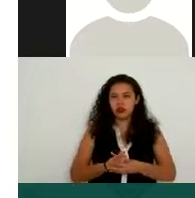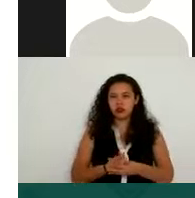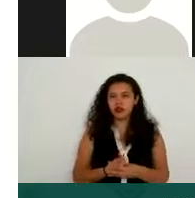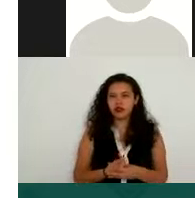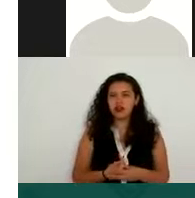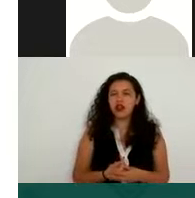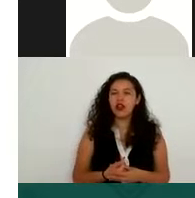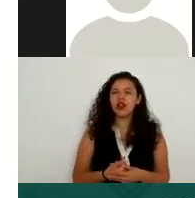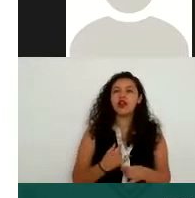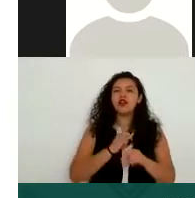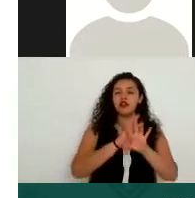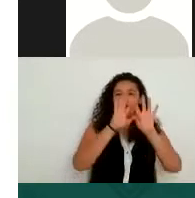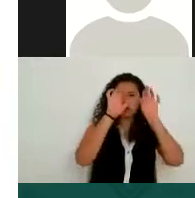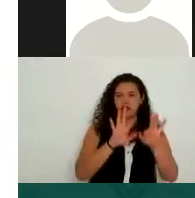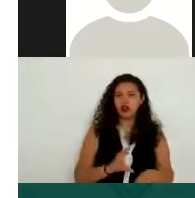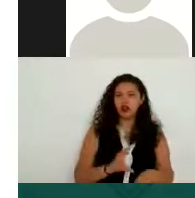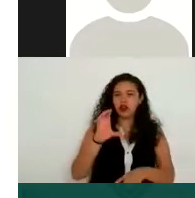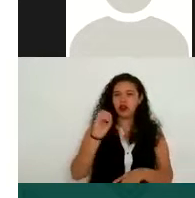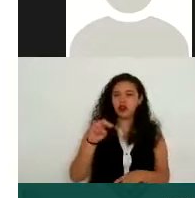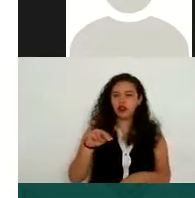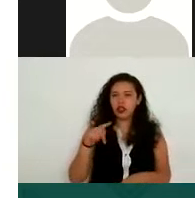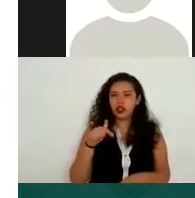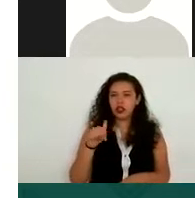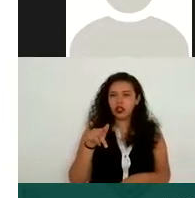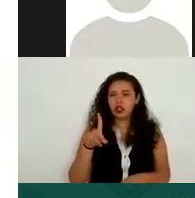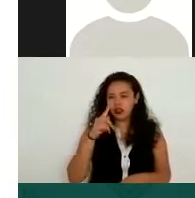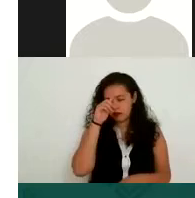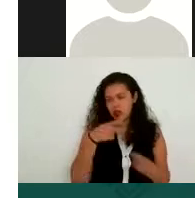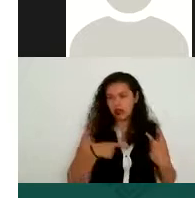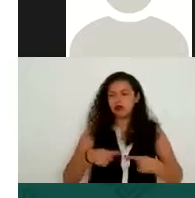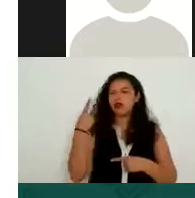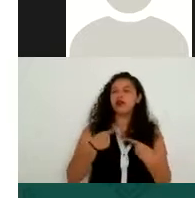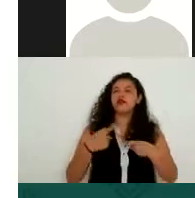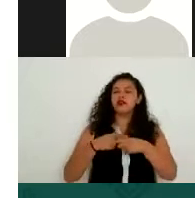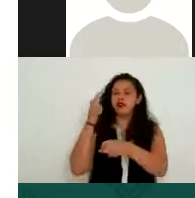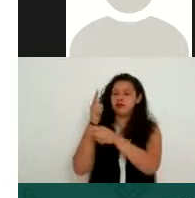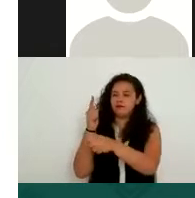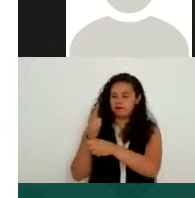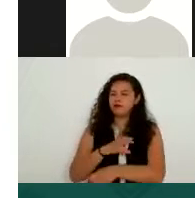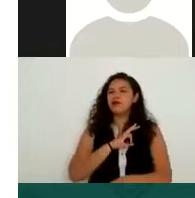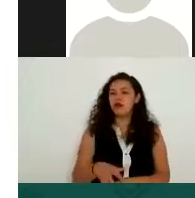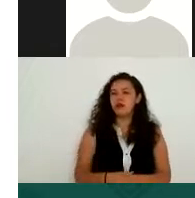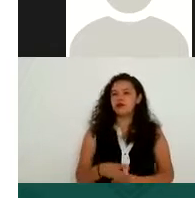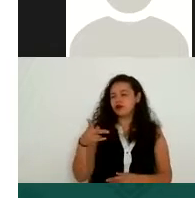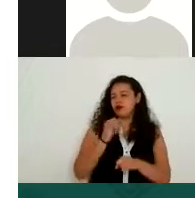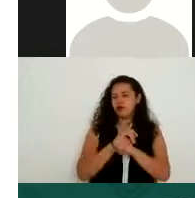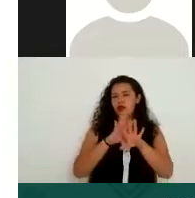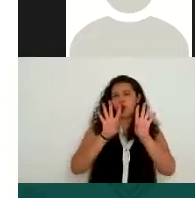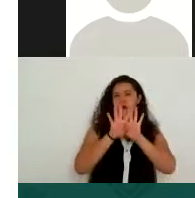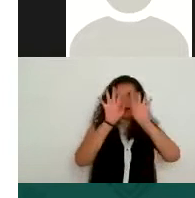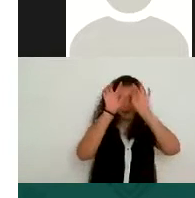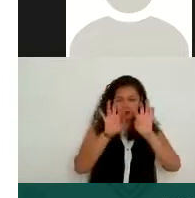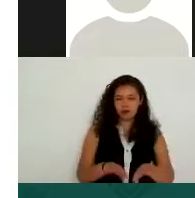de datos personales, referentes a una persona identificada o identificable. Bocamos de ejemplo el padrón electoral,